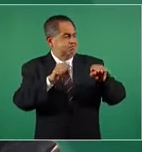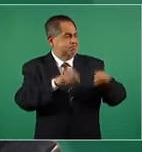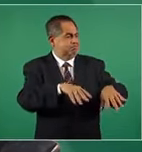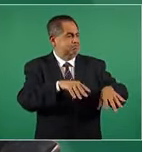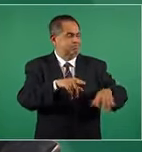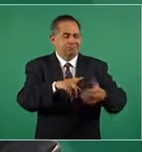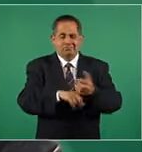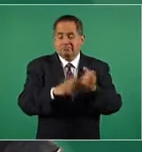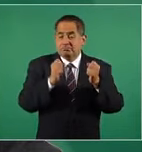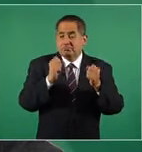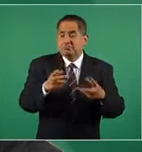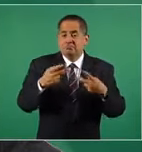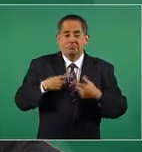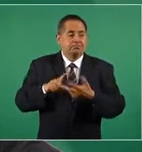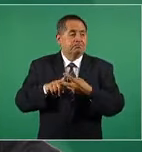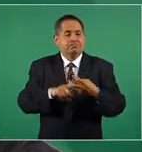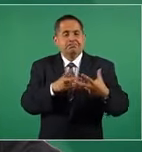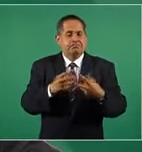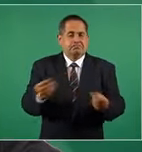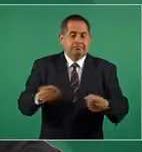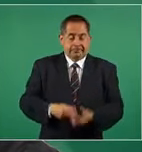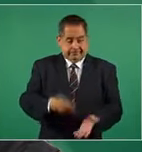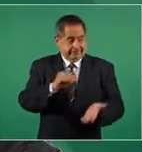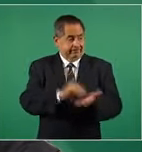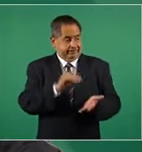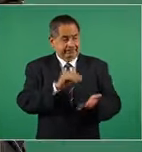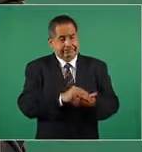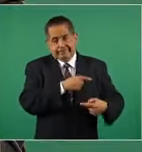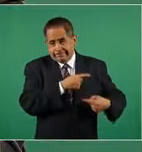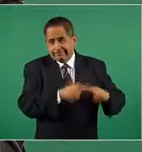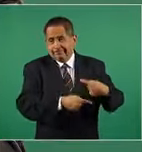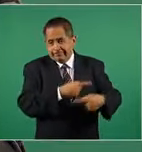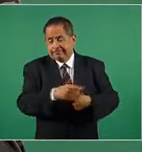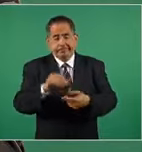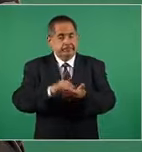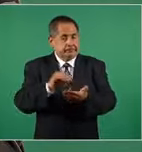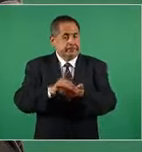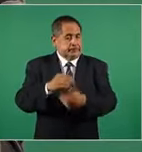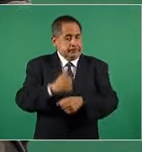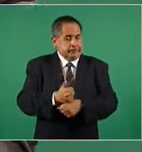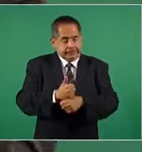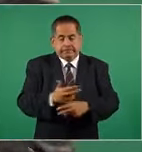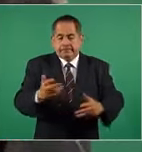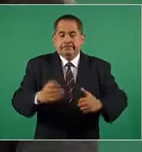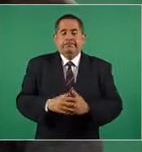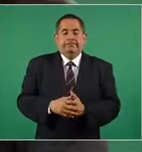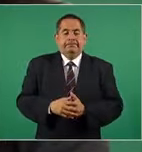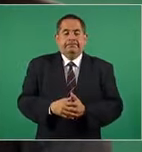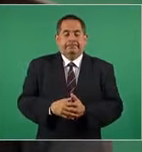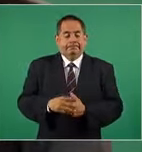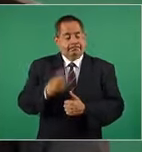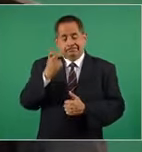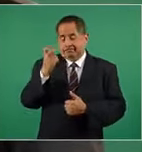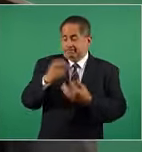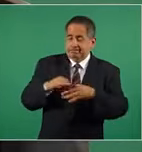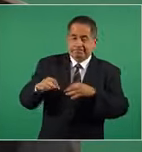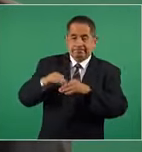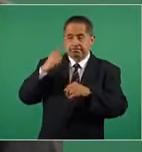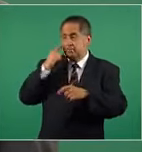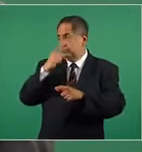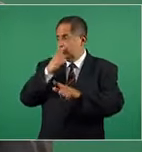todo esto que estamos todavía padeciendo. Entonces, la democracia es fundamental